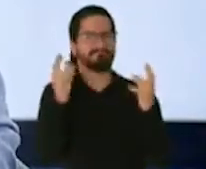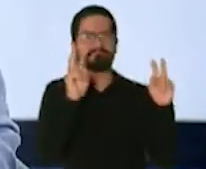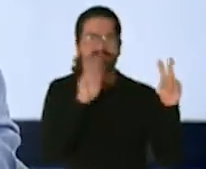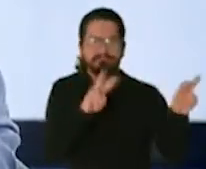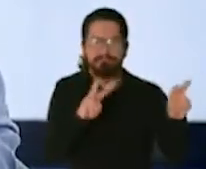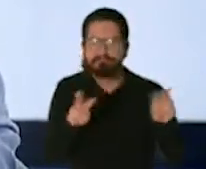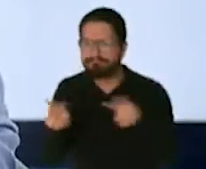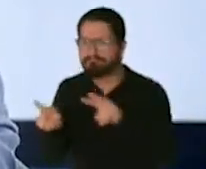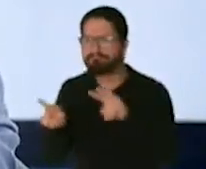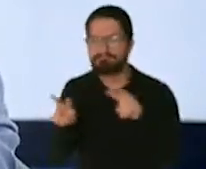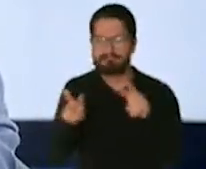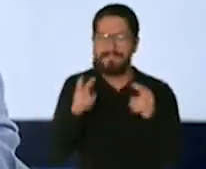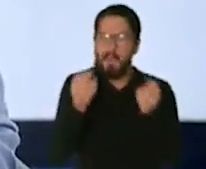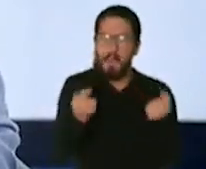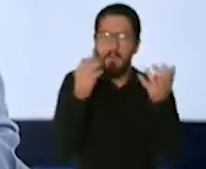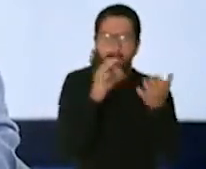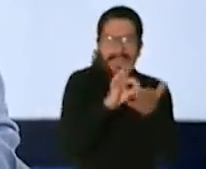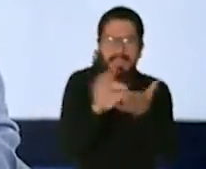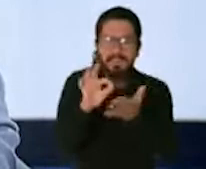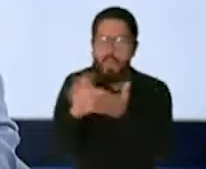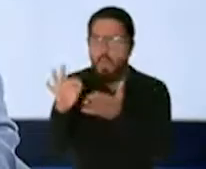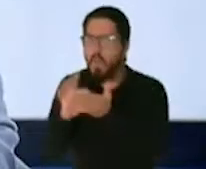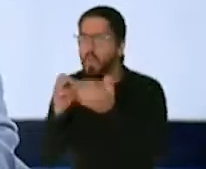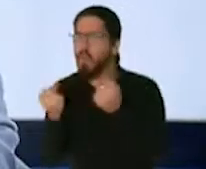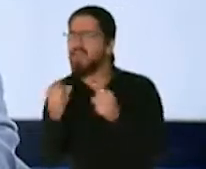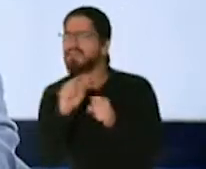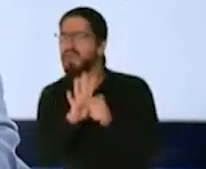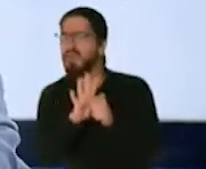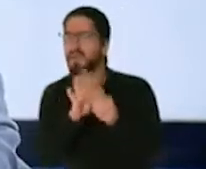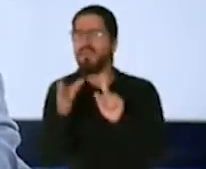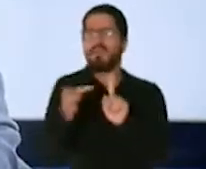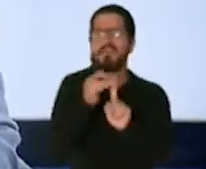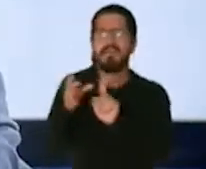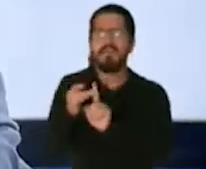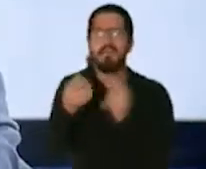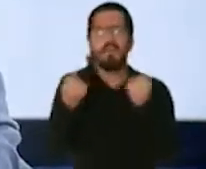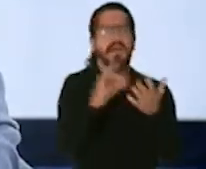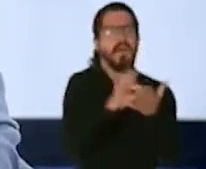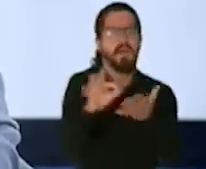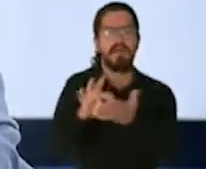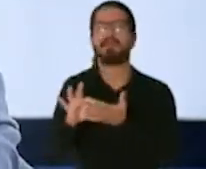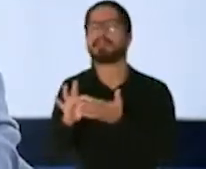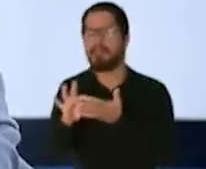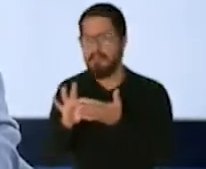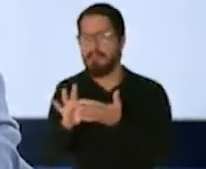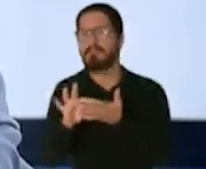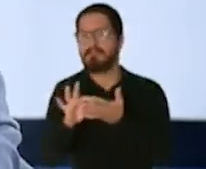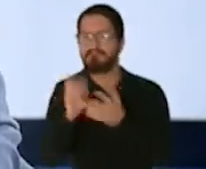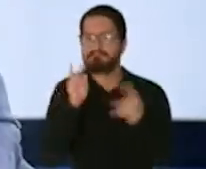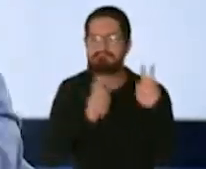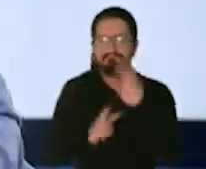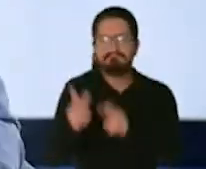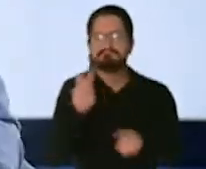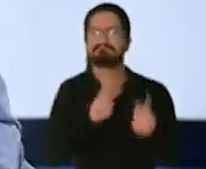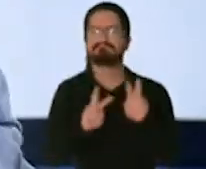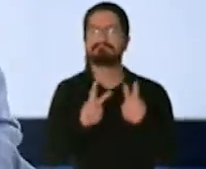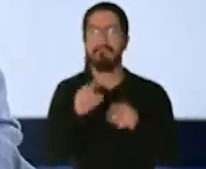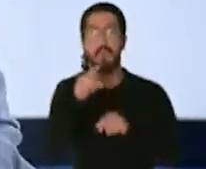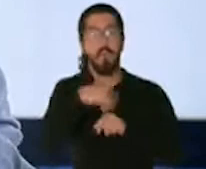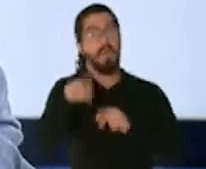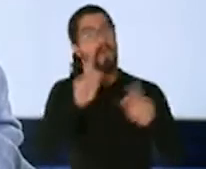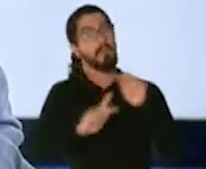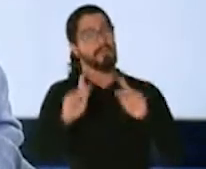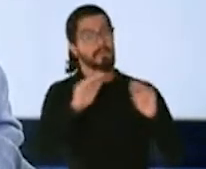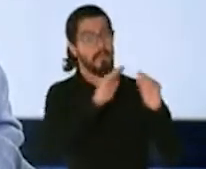los contagios, ver dónde estamos en ese momento dado, seguir educando al